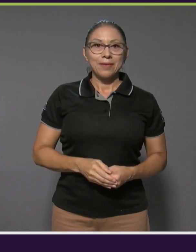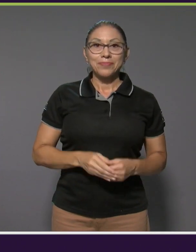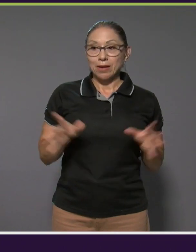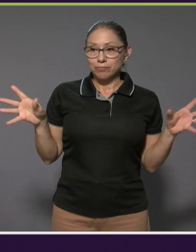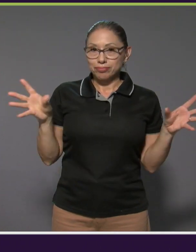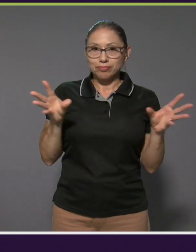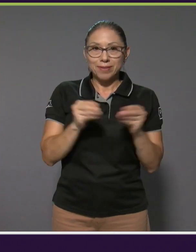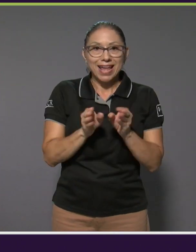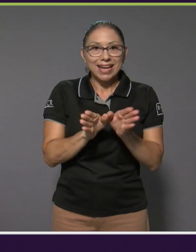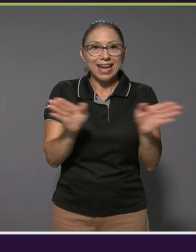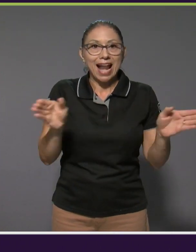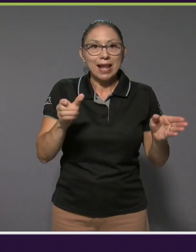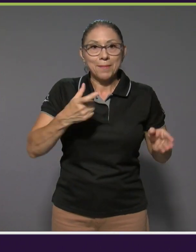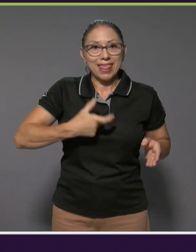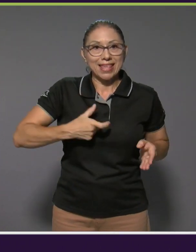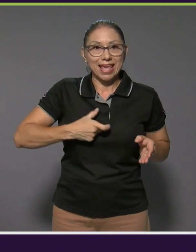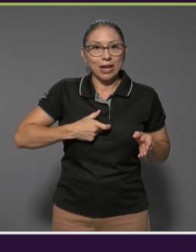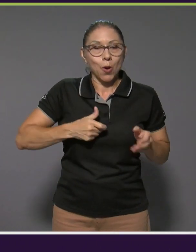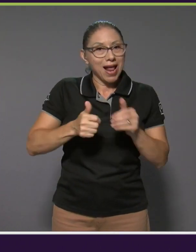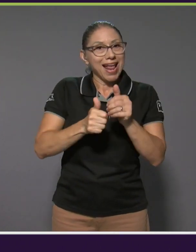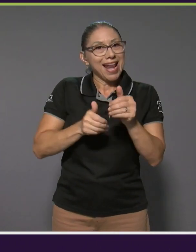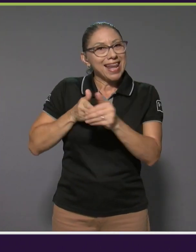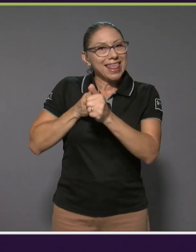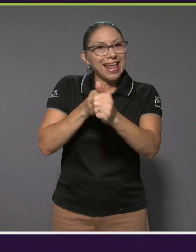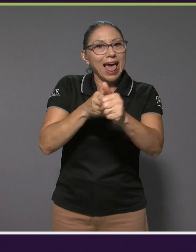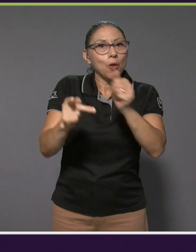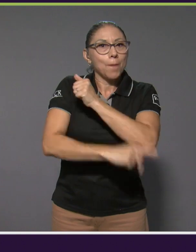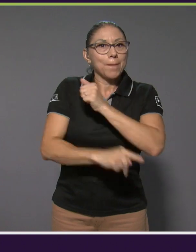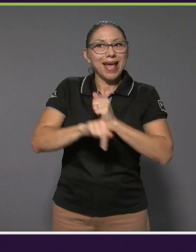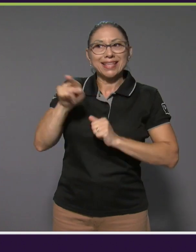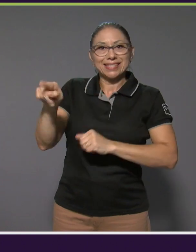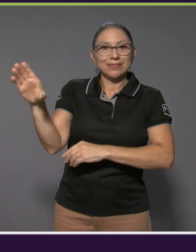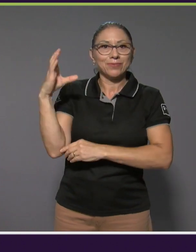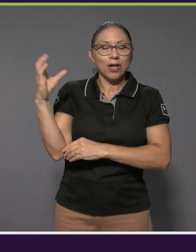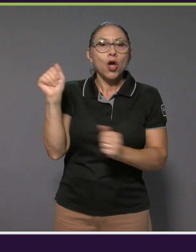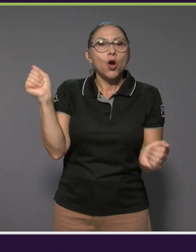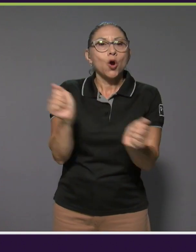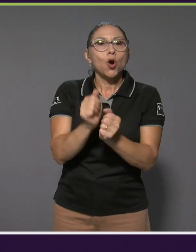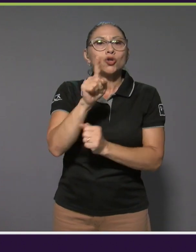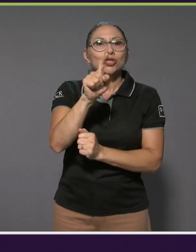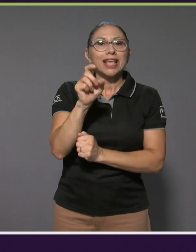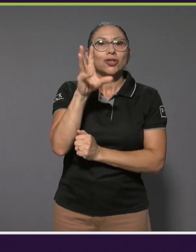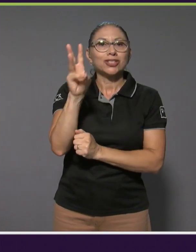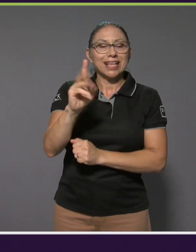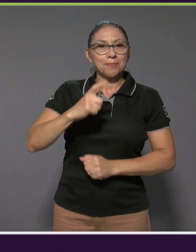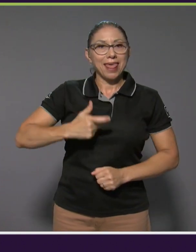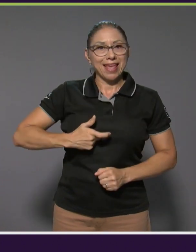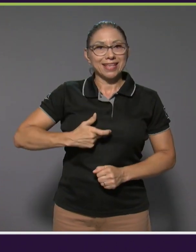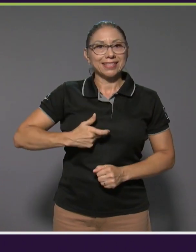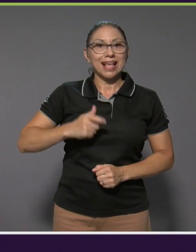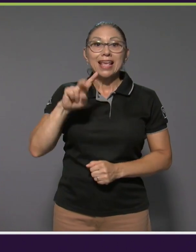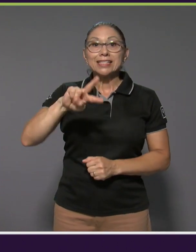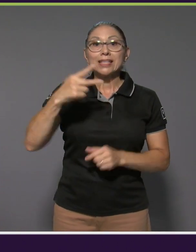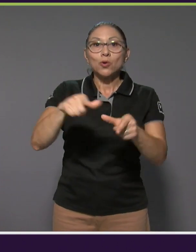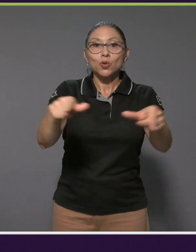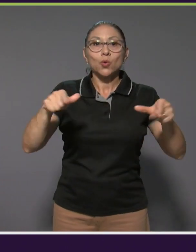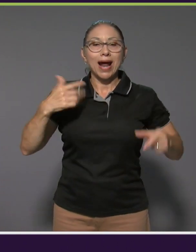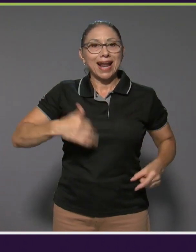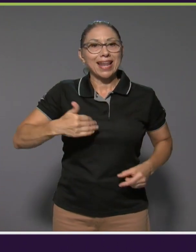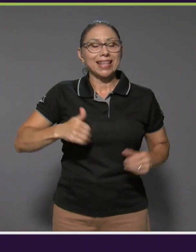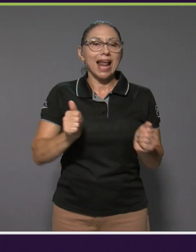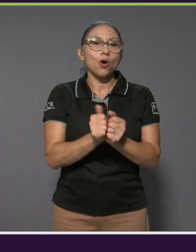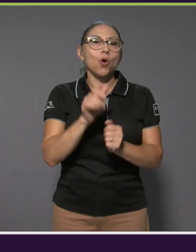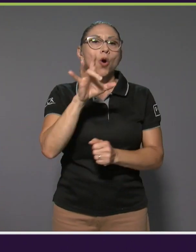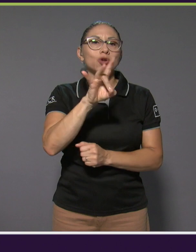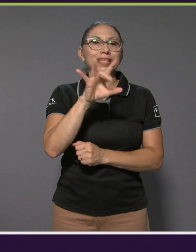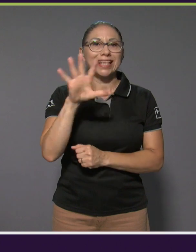general fue liderado por el país sede, Colombia, con un total de 106 medallas. Mientras que el segundo lugar fue para Argentina con 85